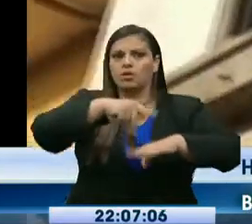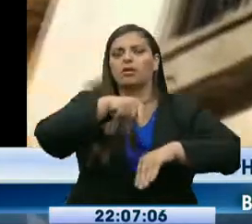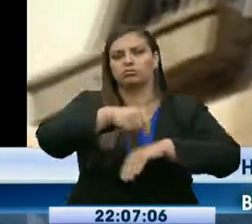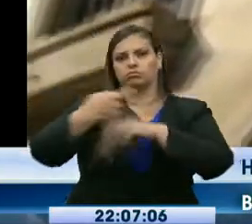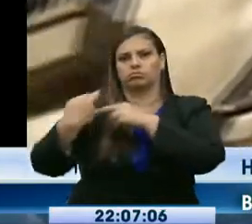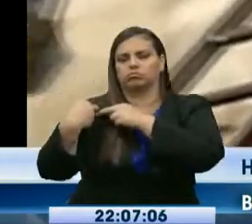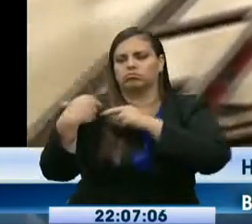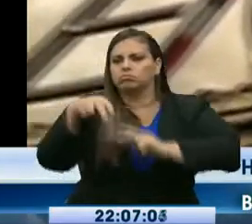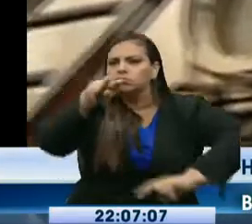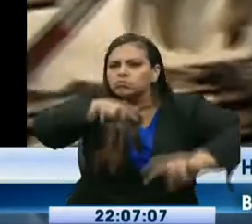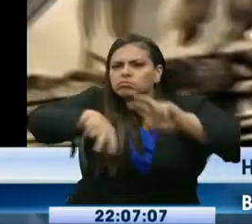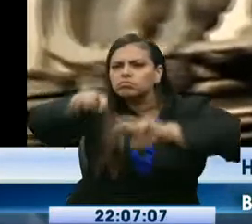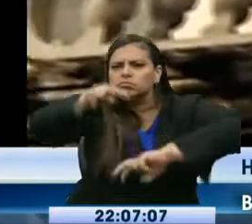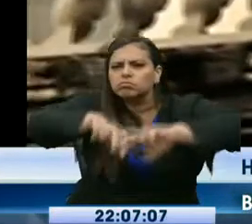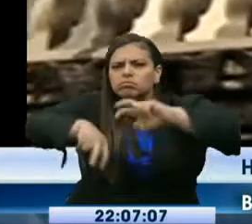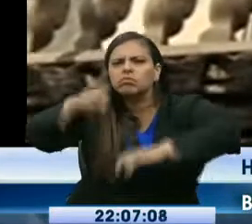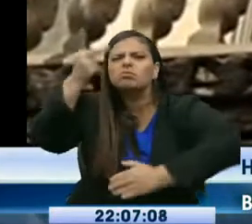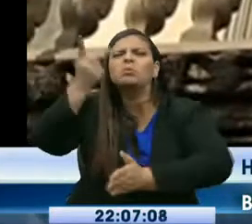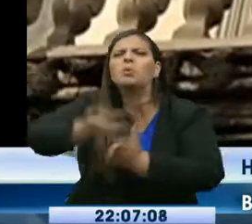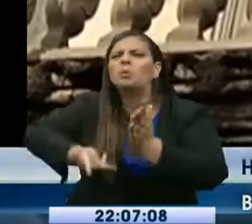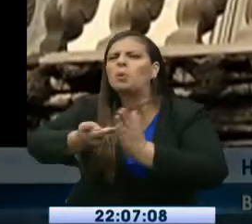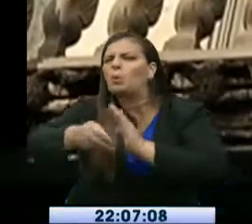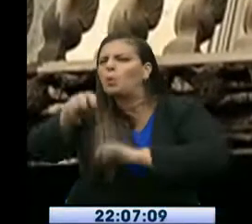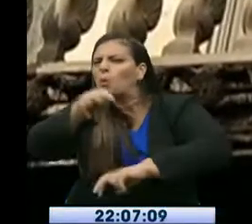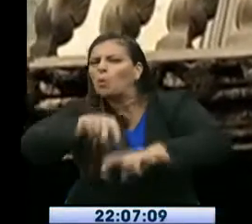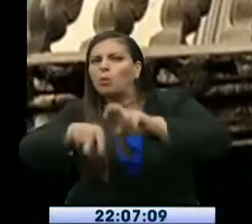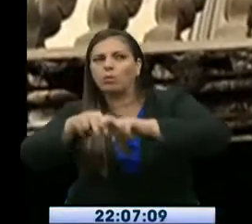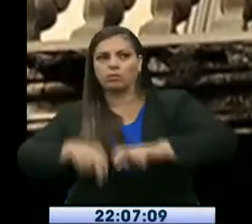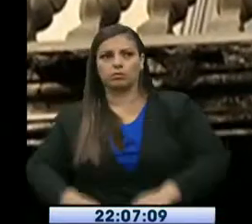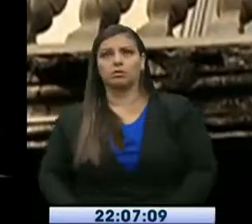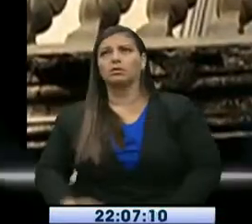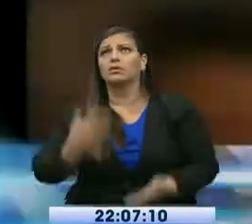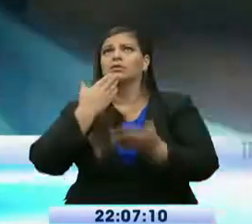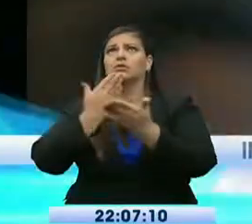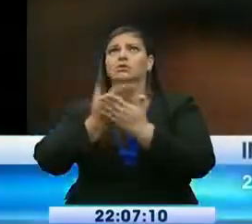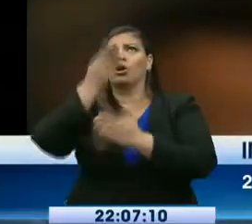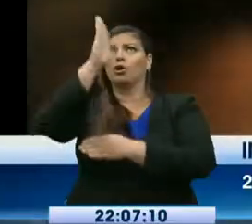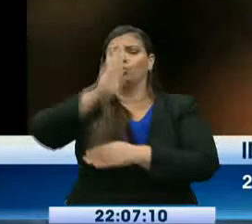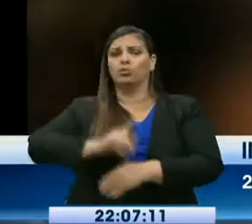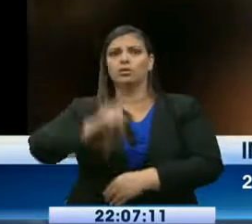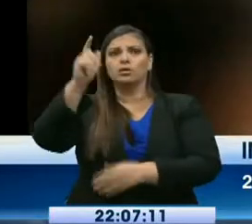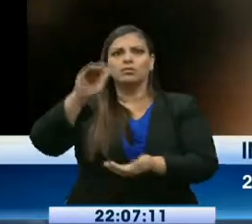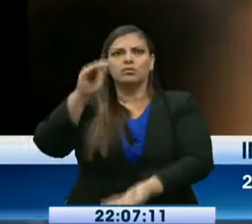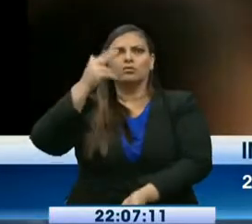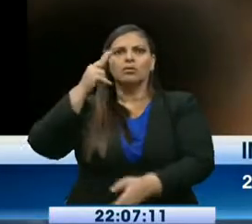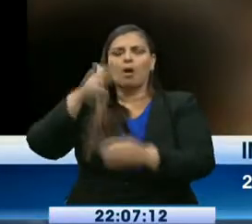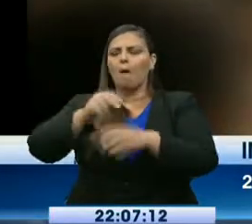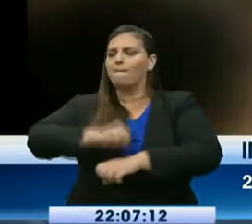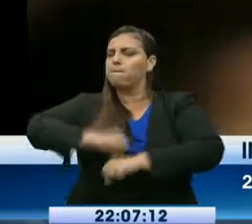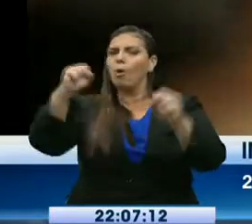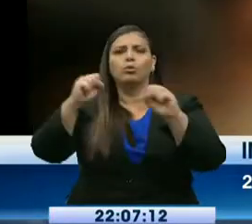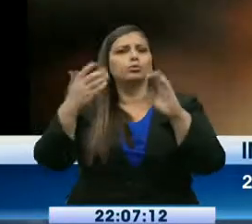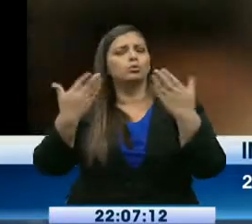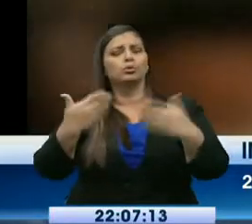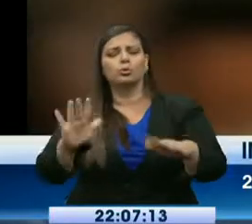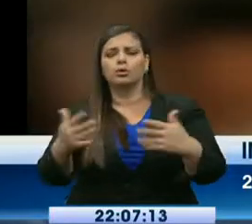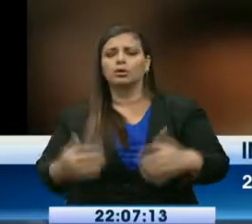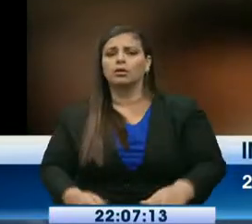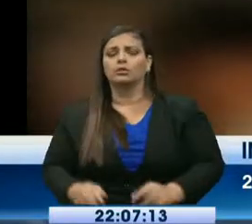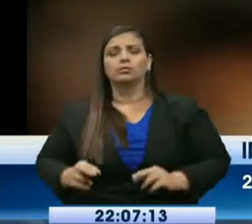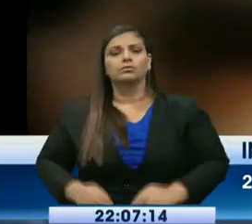incendio. El gas, solamente hubo arriba el gas, que gracias a Dios no explotó el gas de allá arriba de la cocina. Lo sacamos